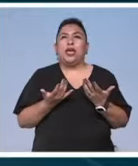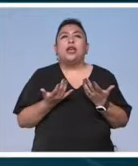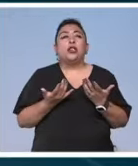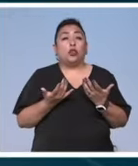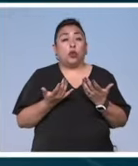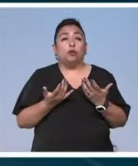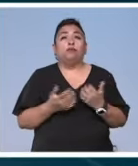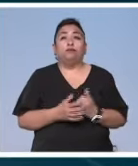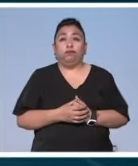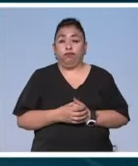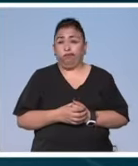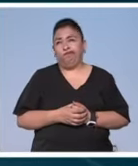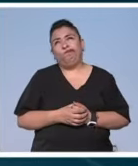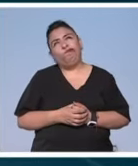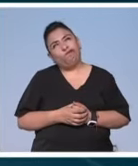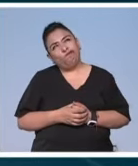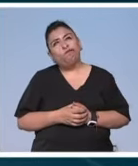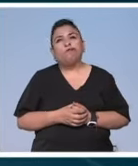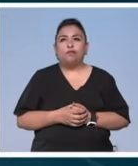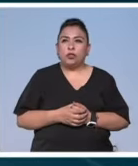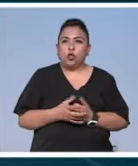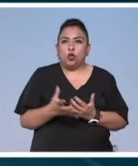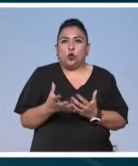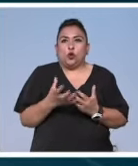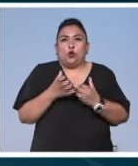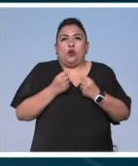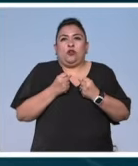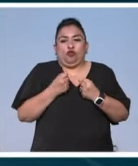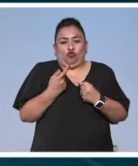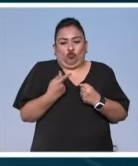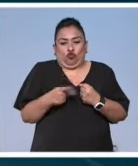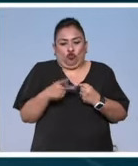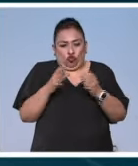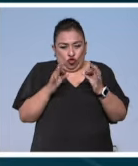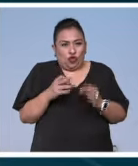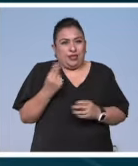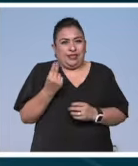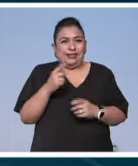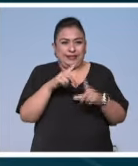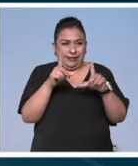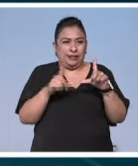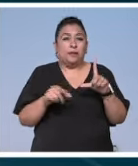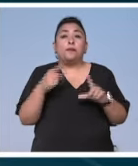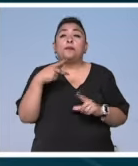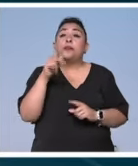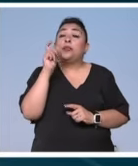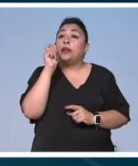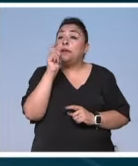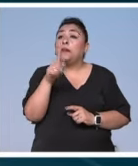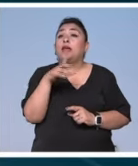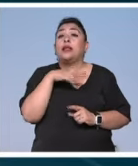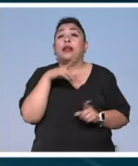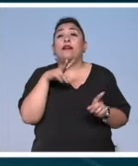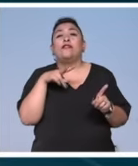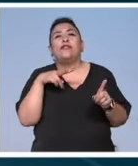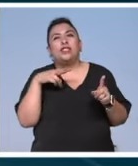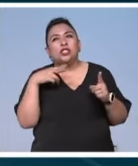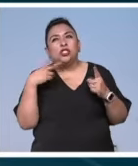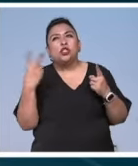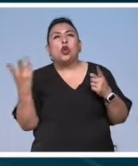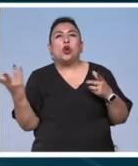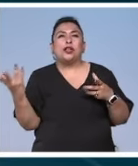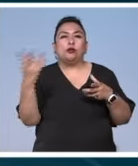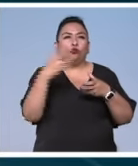muy, ¿qué te diría?, como muy arraigado a lo que se necesita en el país, pero también con una visión muy